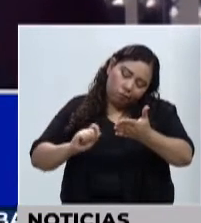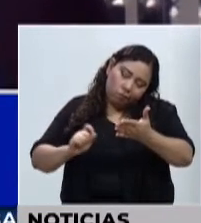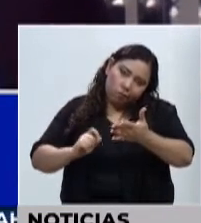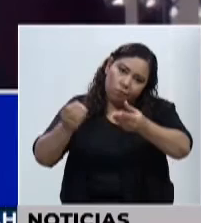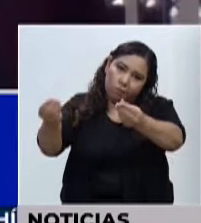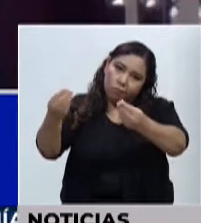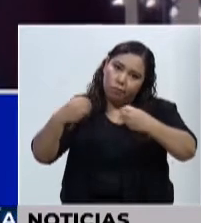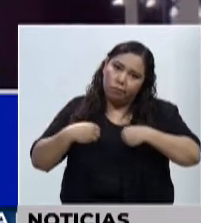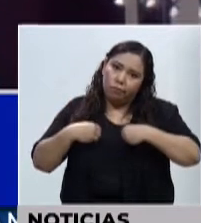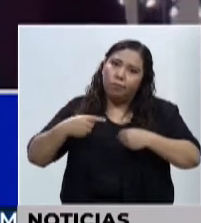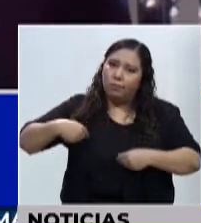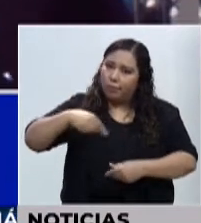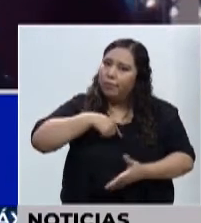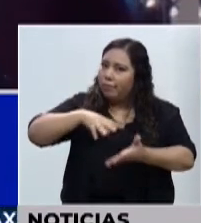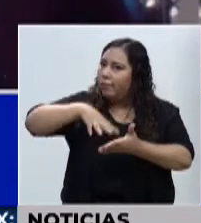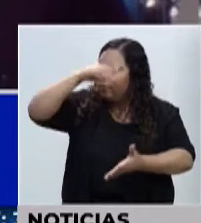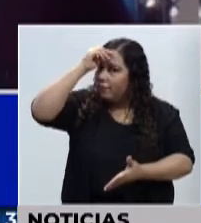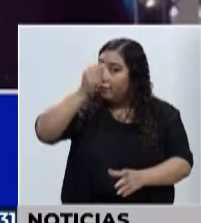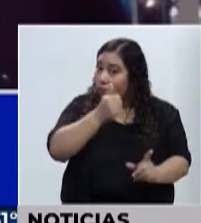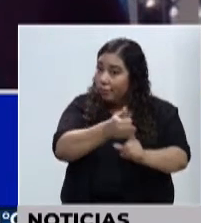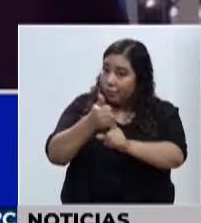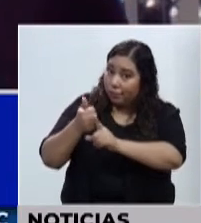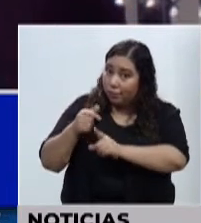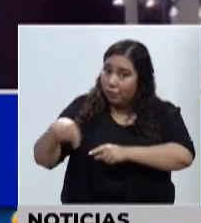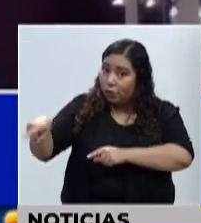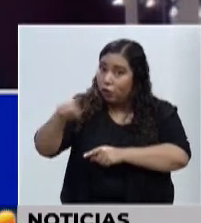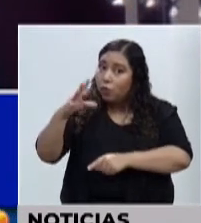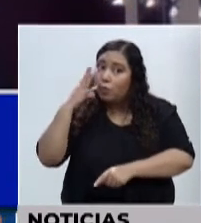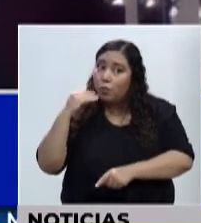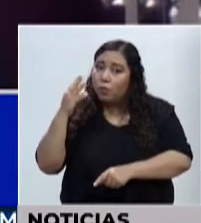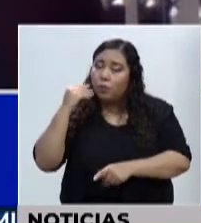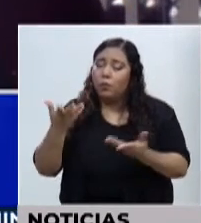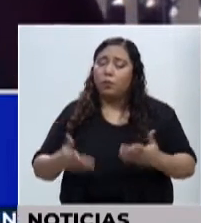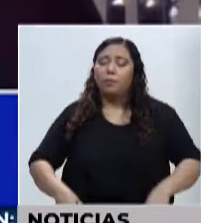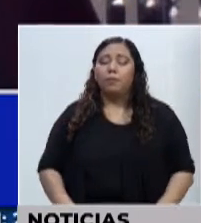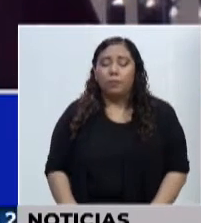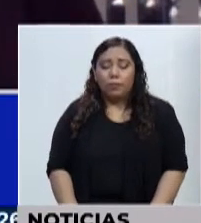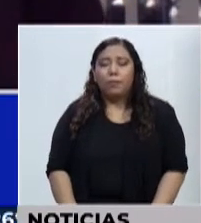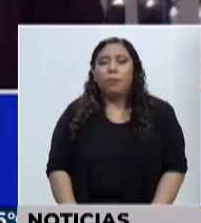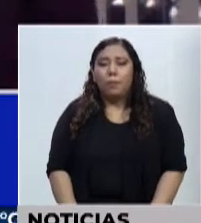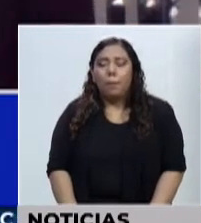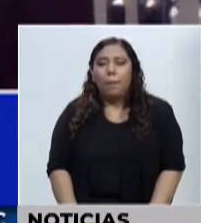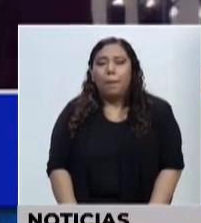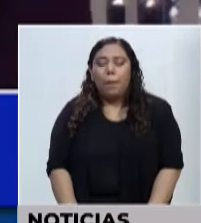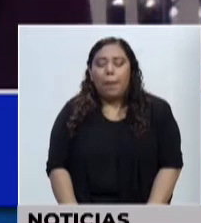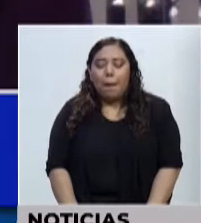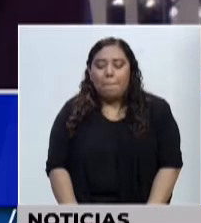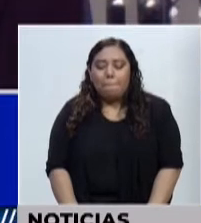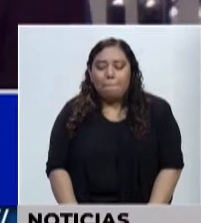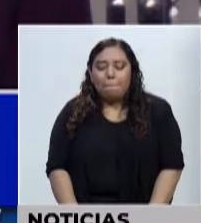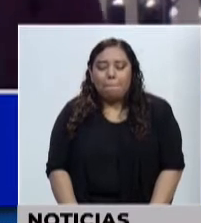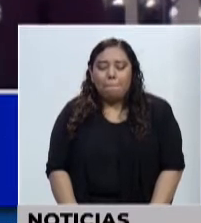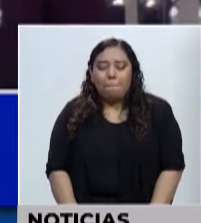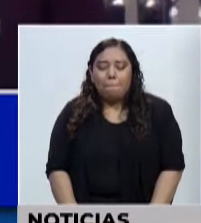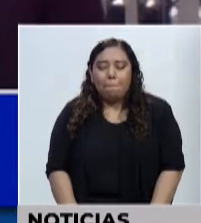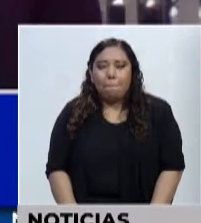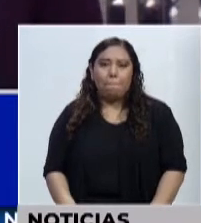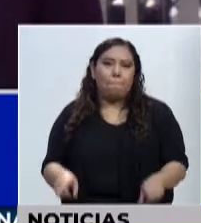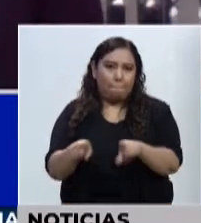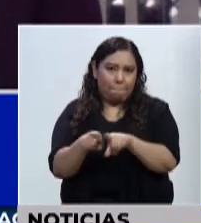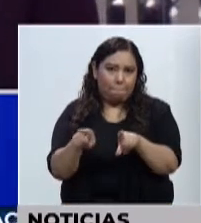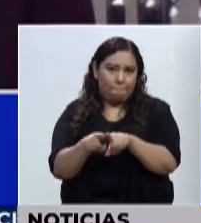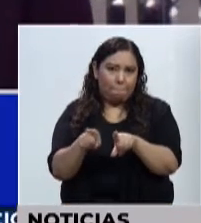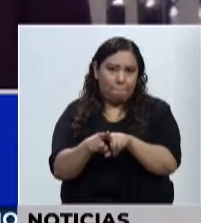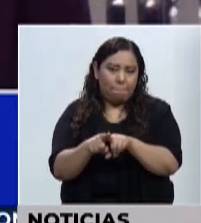los funcionarios públicos que participan en los cursos de la escuela. Igual también, ya